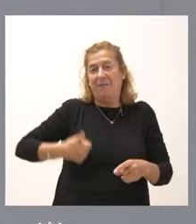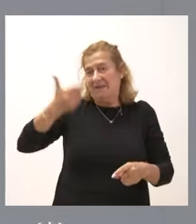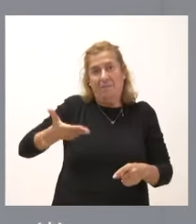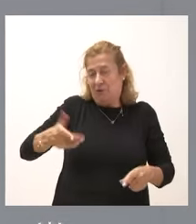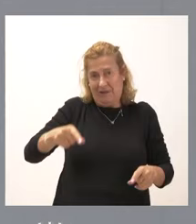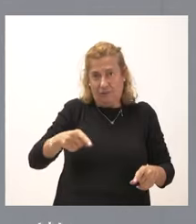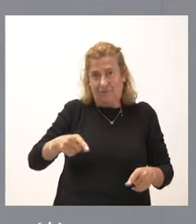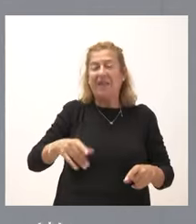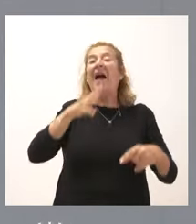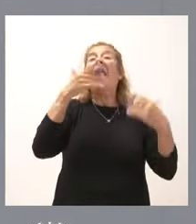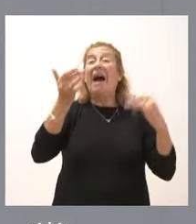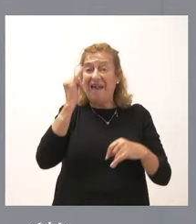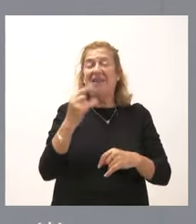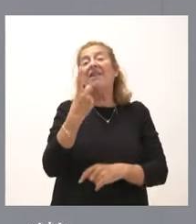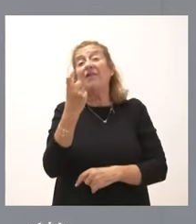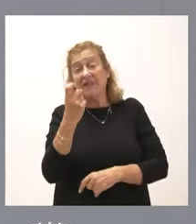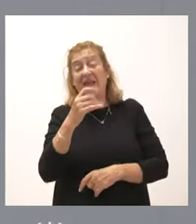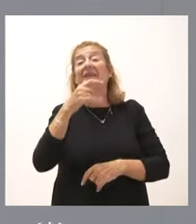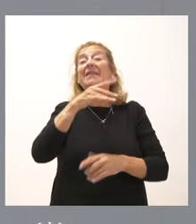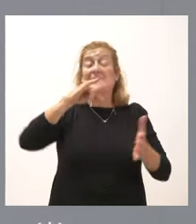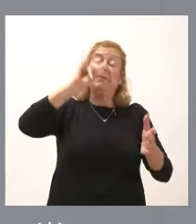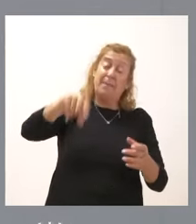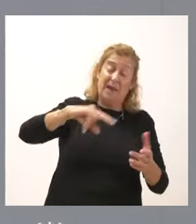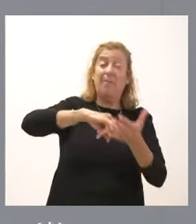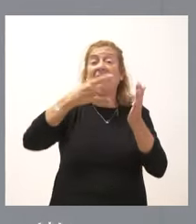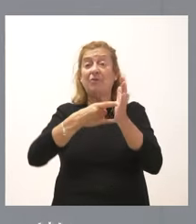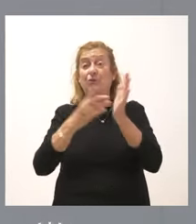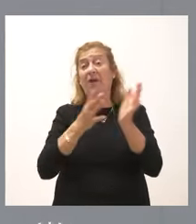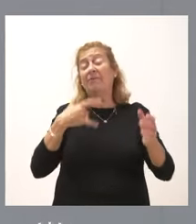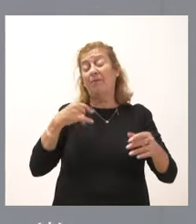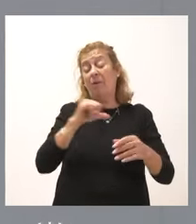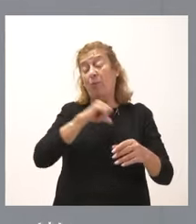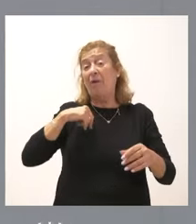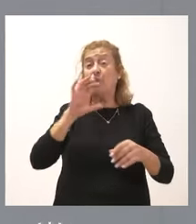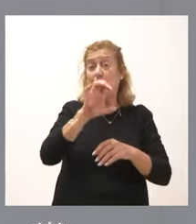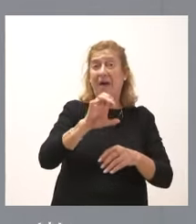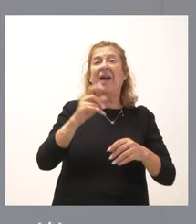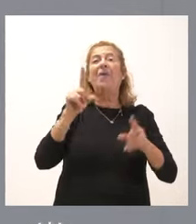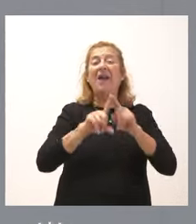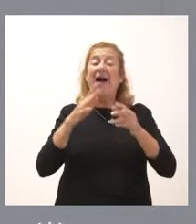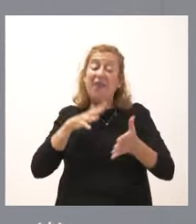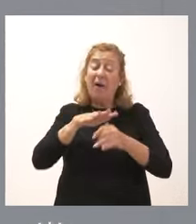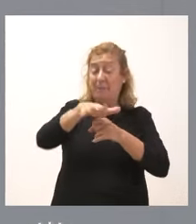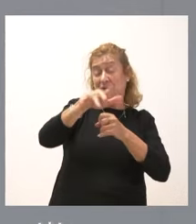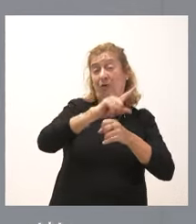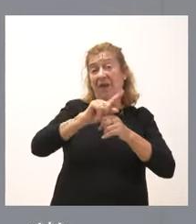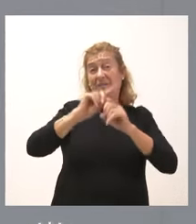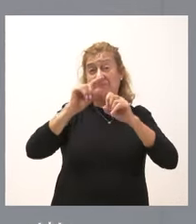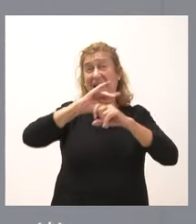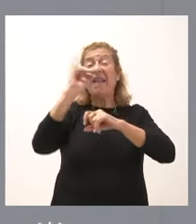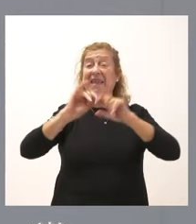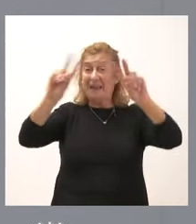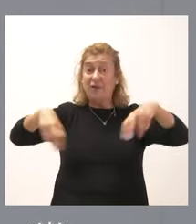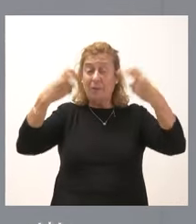necesidad, además de estos planteamientos que tenemos como comunidad autónoma y que hacemos en el ámbito de energías renovables, de algunos cambios normativos que